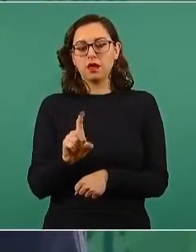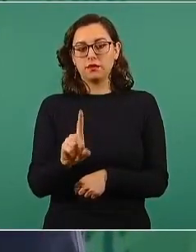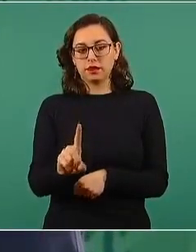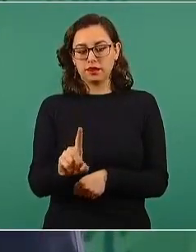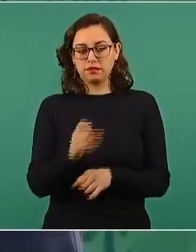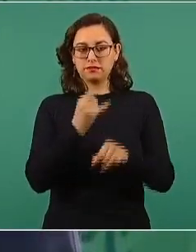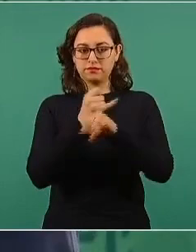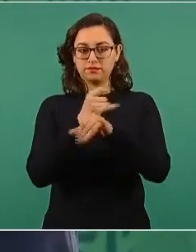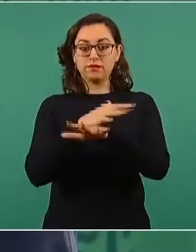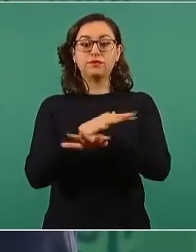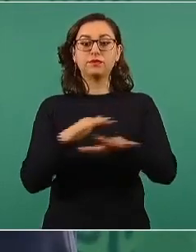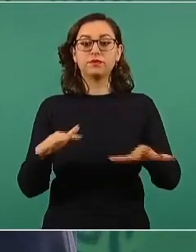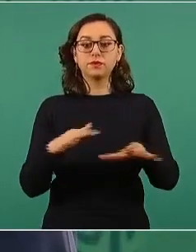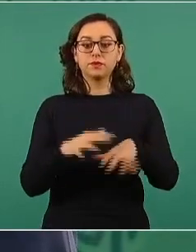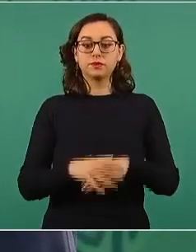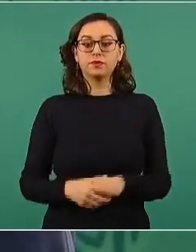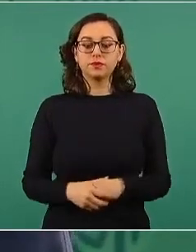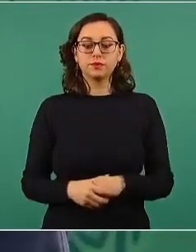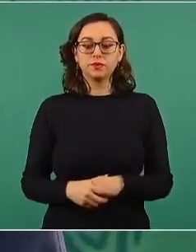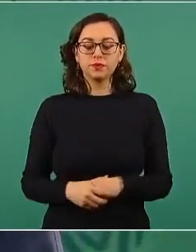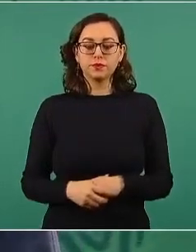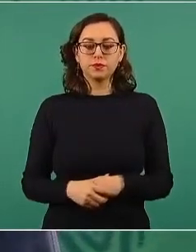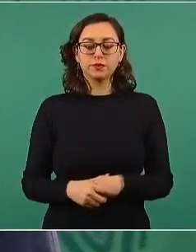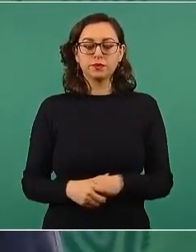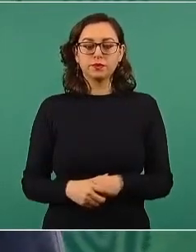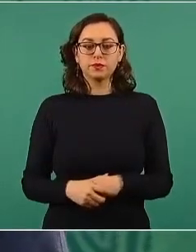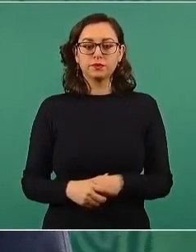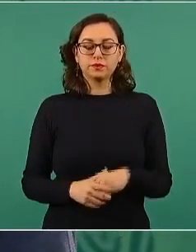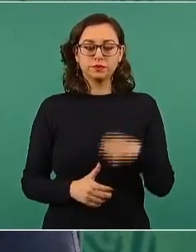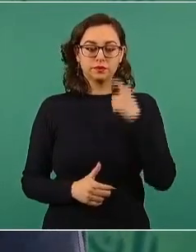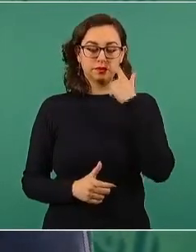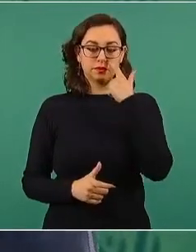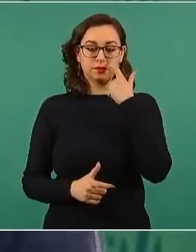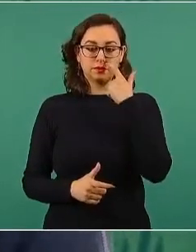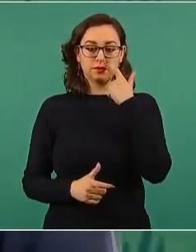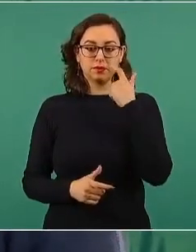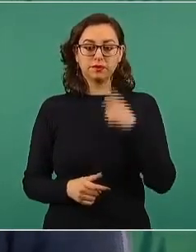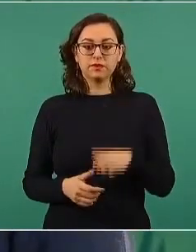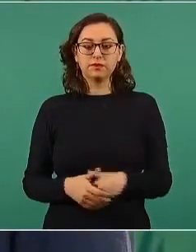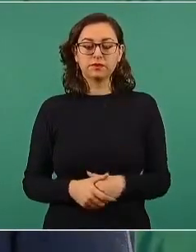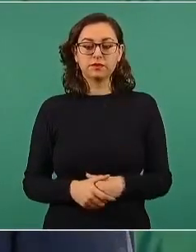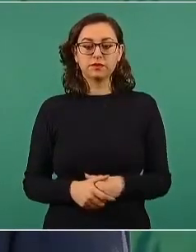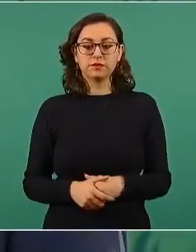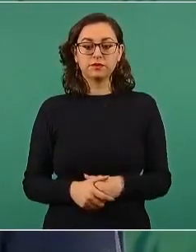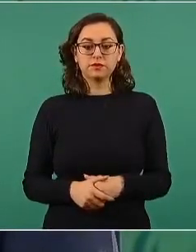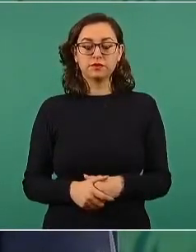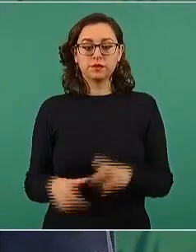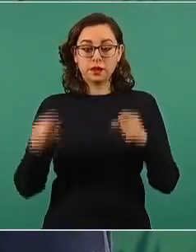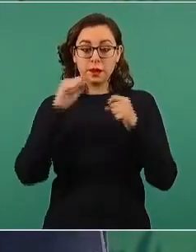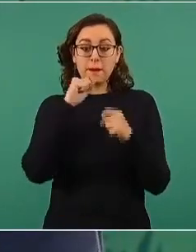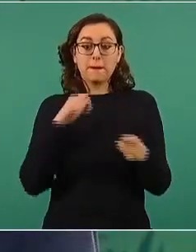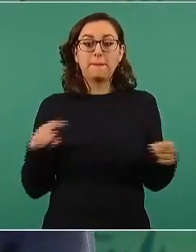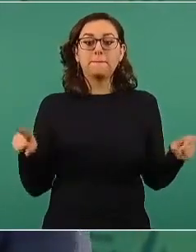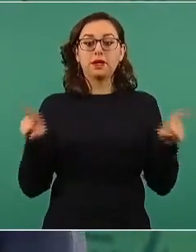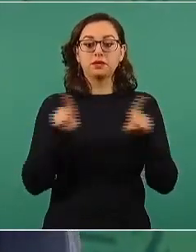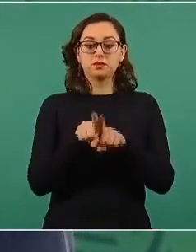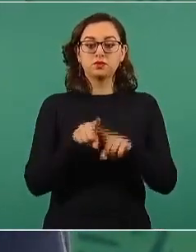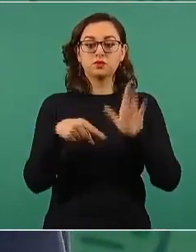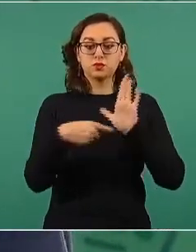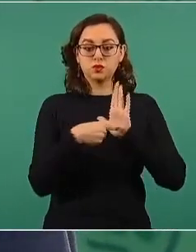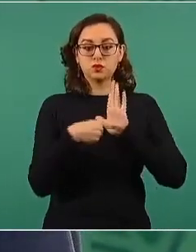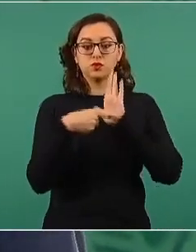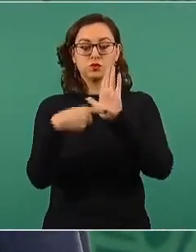también les va a dar a conocer el programa, la agenda de la